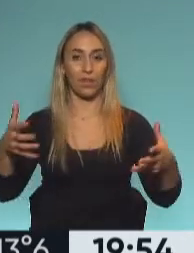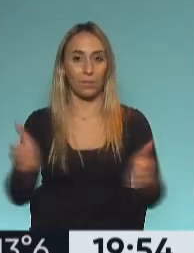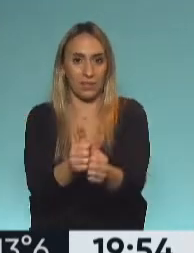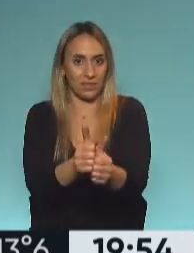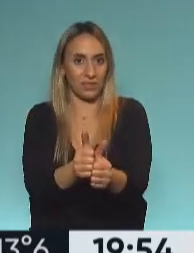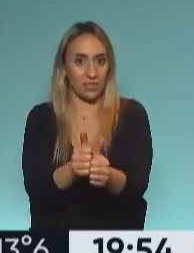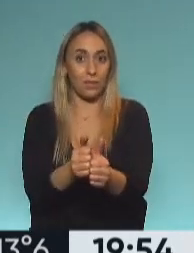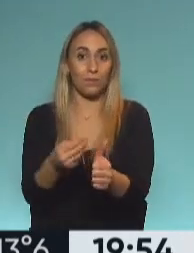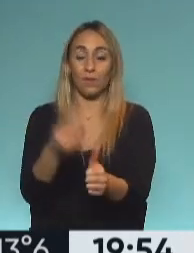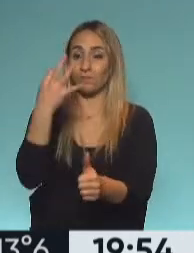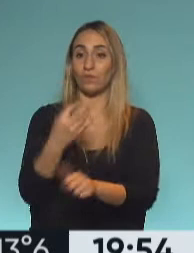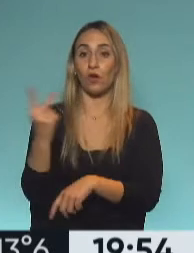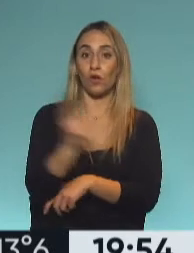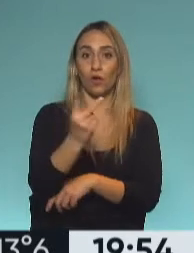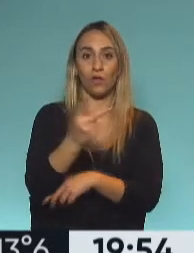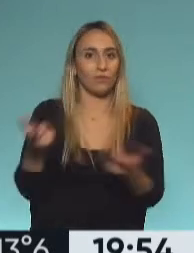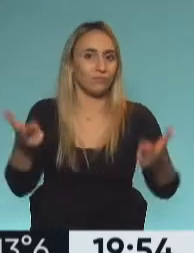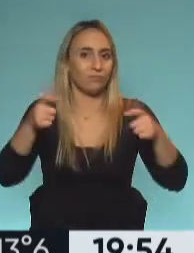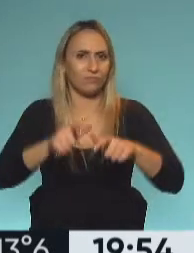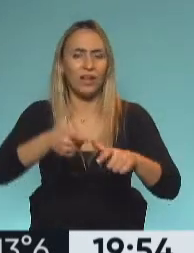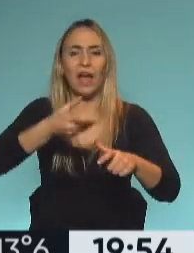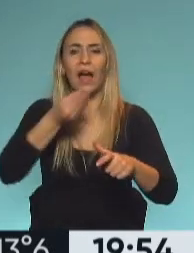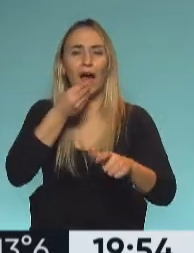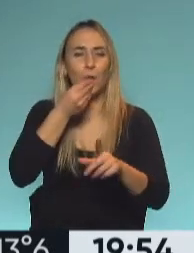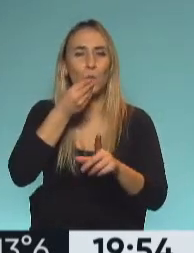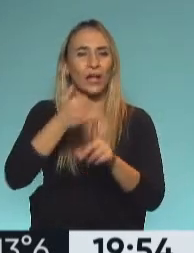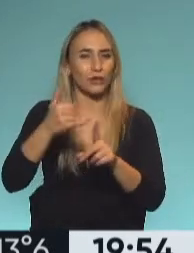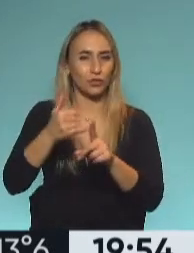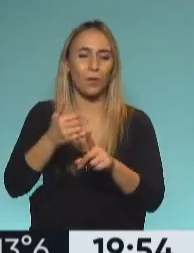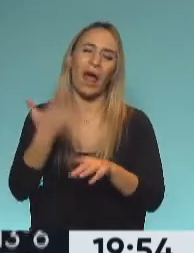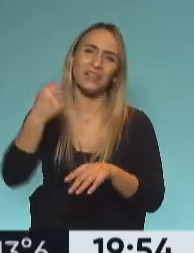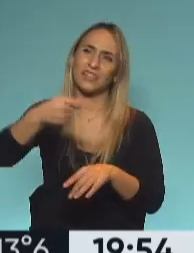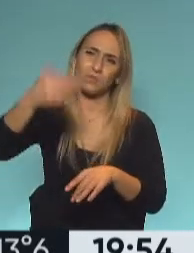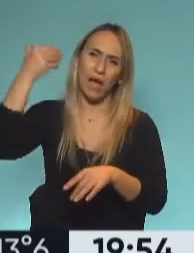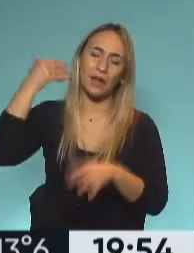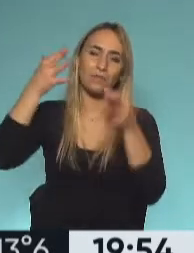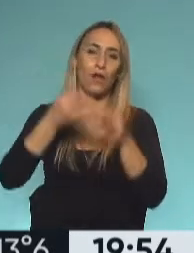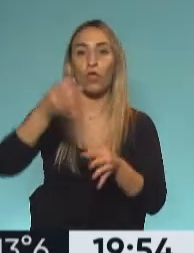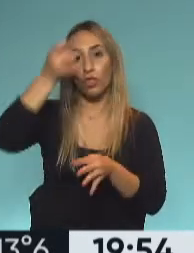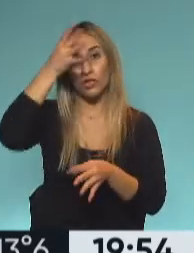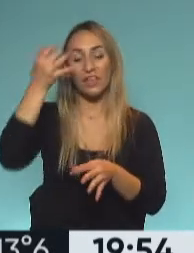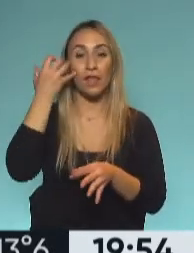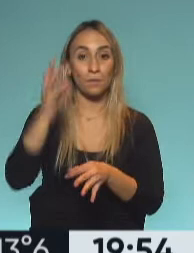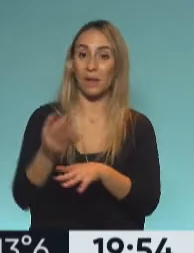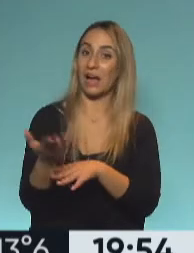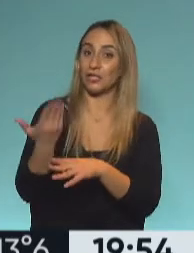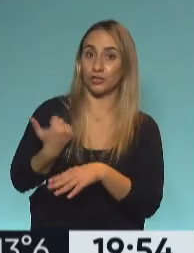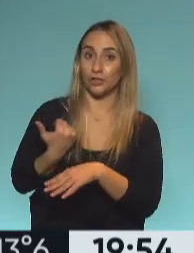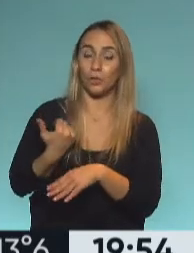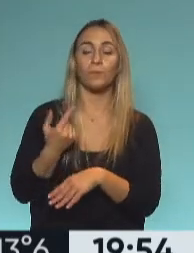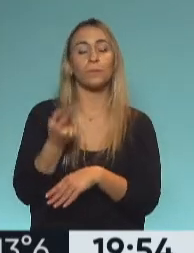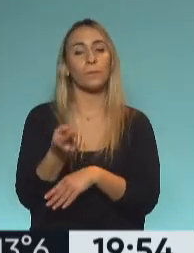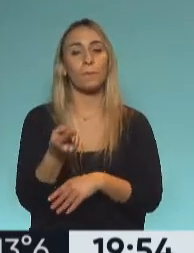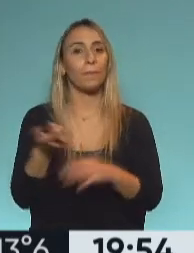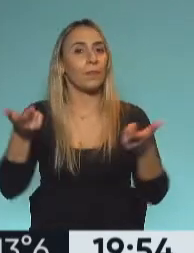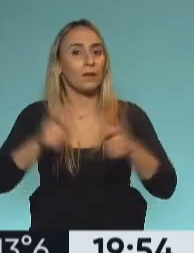era un almuerzo que este almuerzo se dio hace ya una semana, fue el 12 de mayo pasado. De hecho, fue en un momento